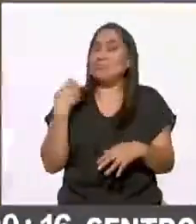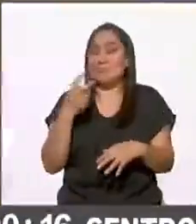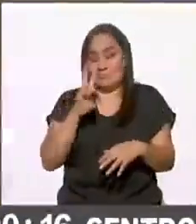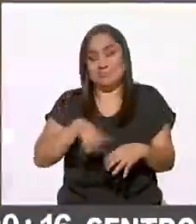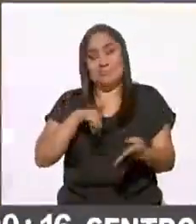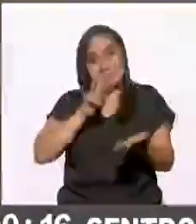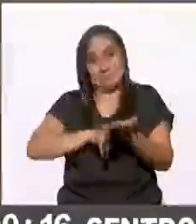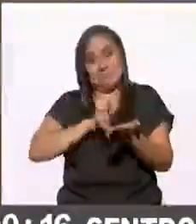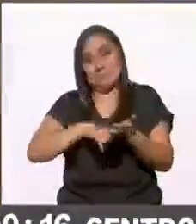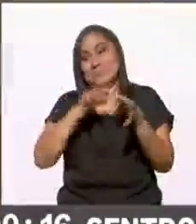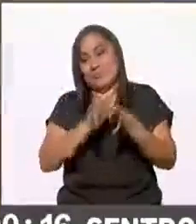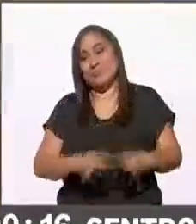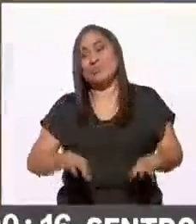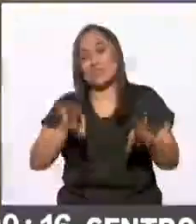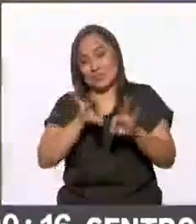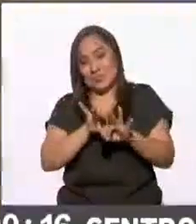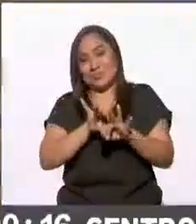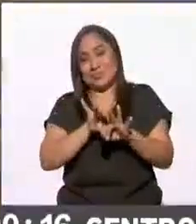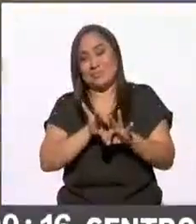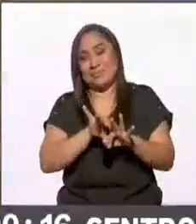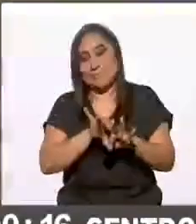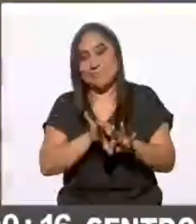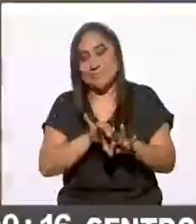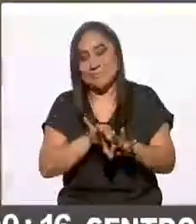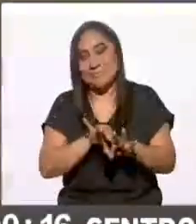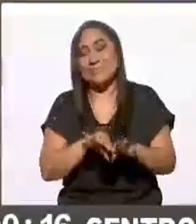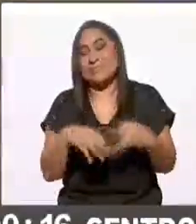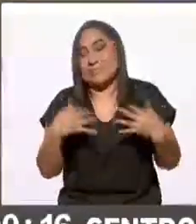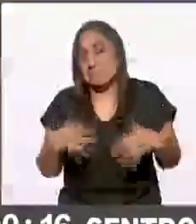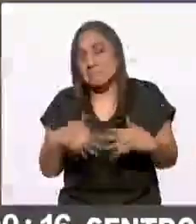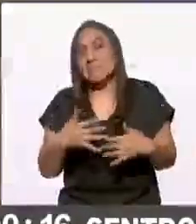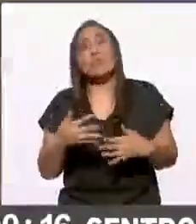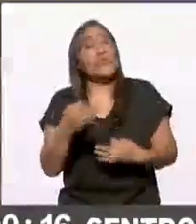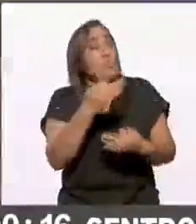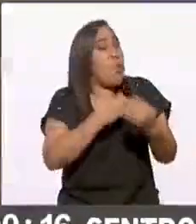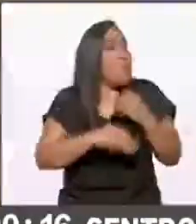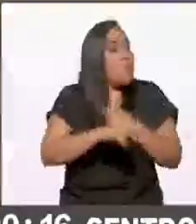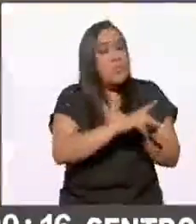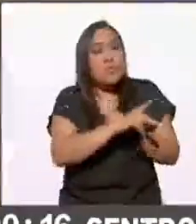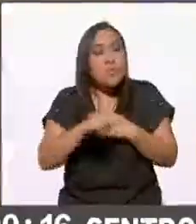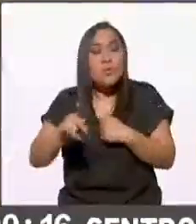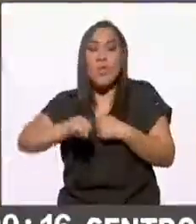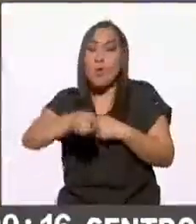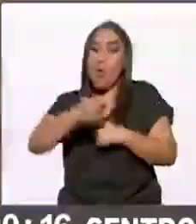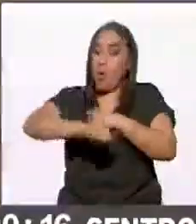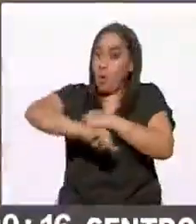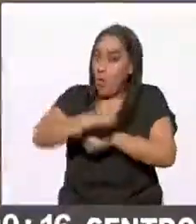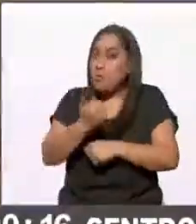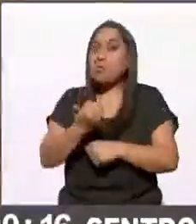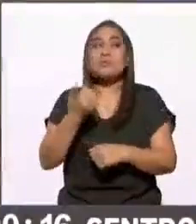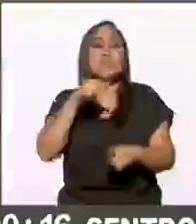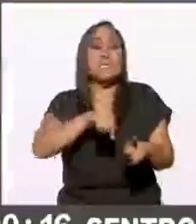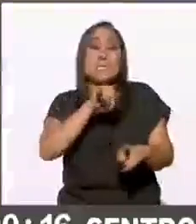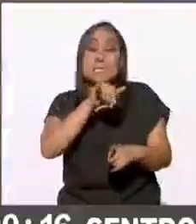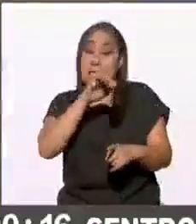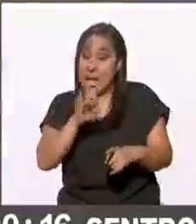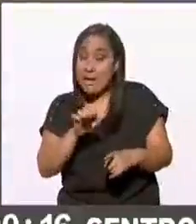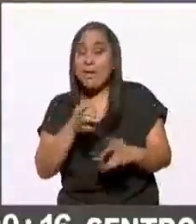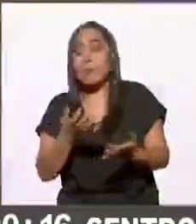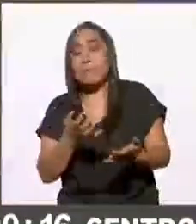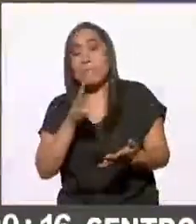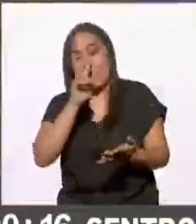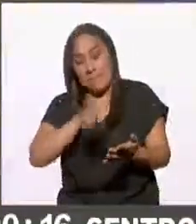todo este valga la redundancia el esfuerzo que estamos haciendo todos aquí en el 11 y aquí desde el INE y bueno pues